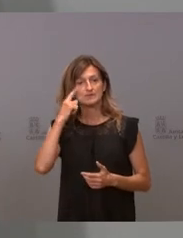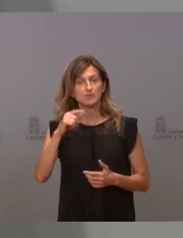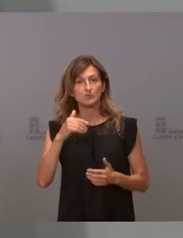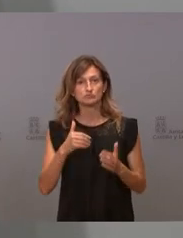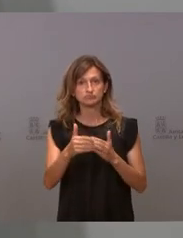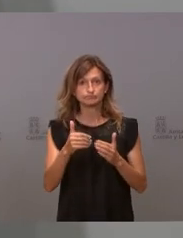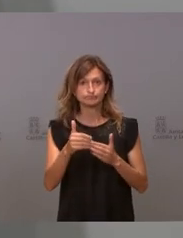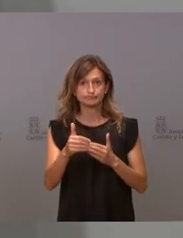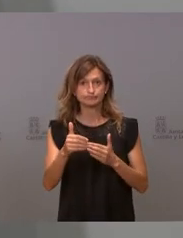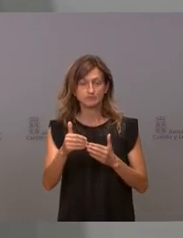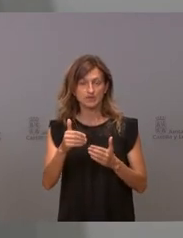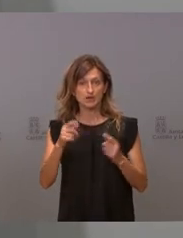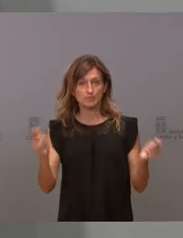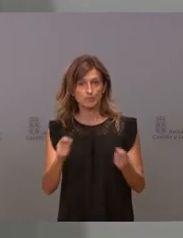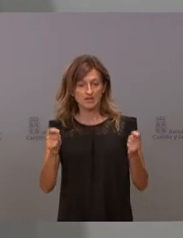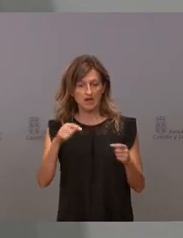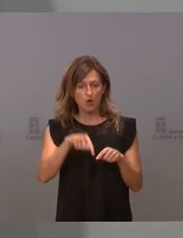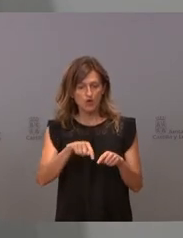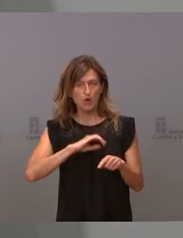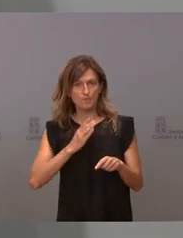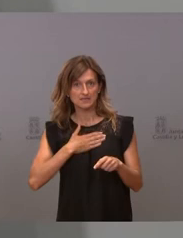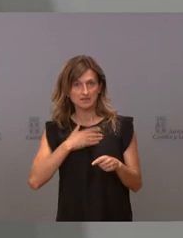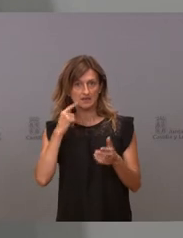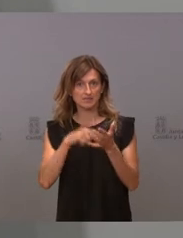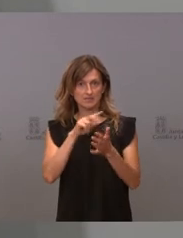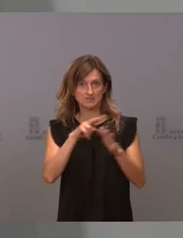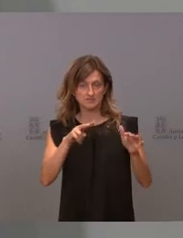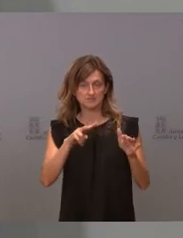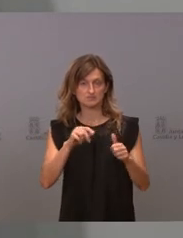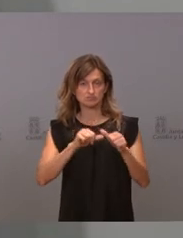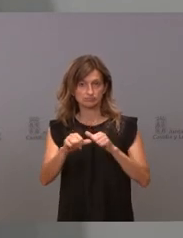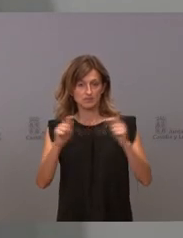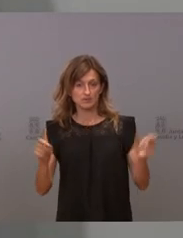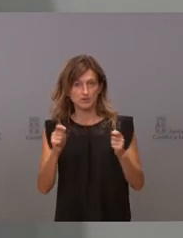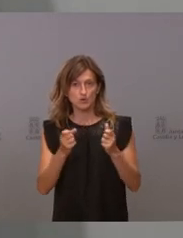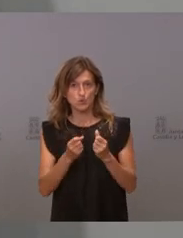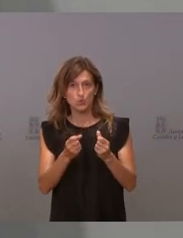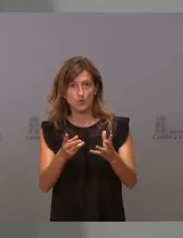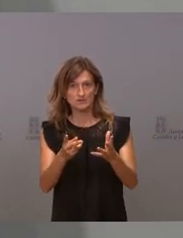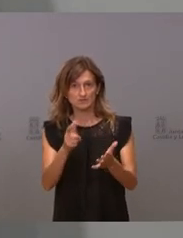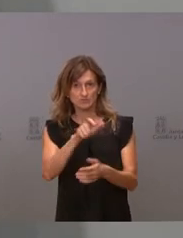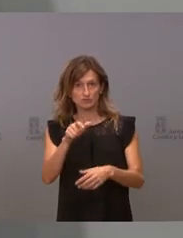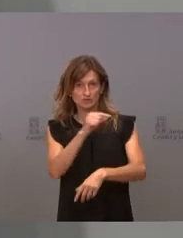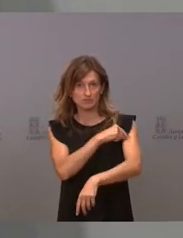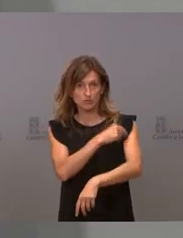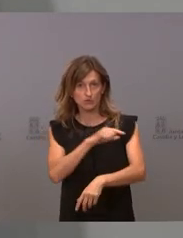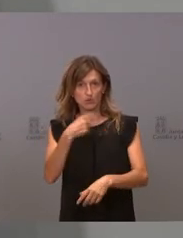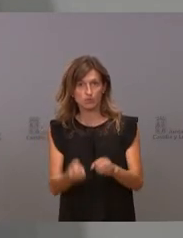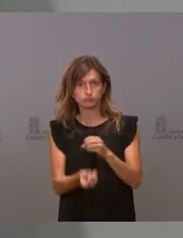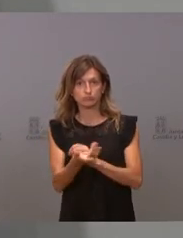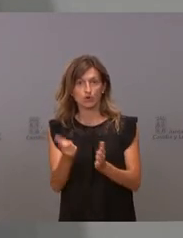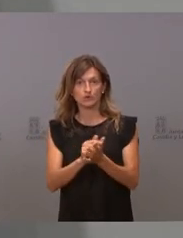hoy o mañana, el 26, la cifra de reinfecciones. Puedo adelantarles que